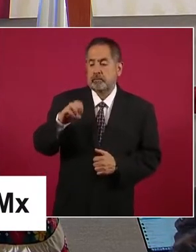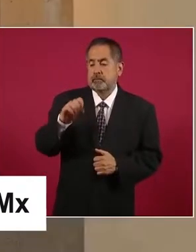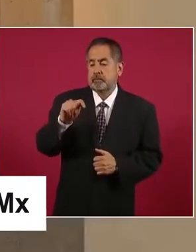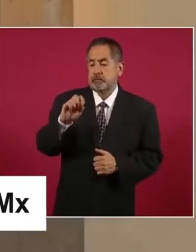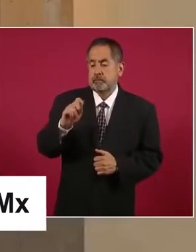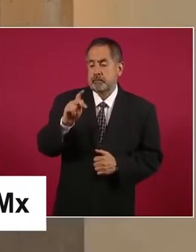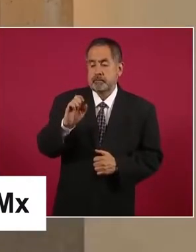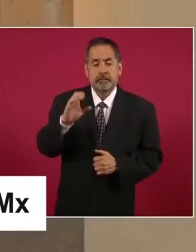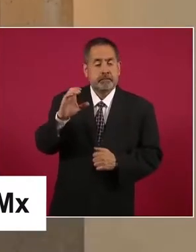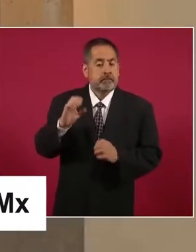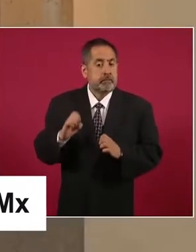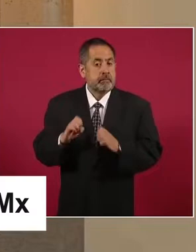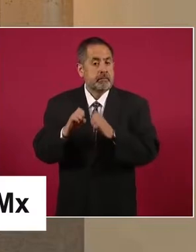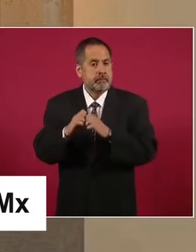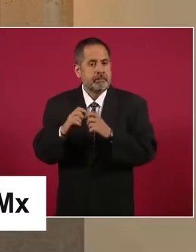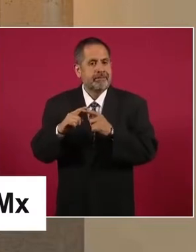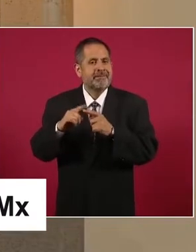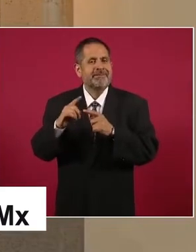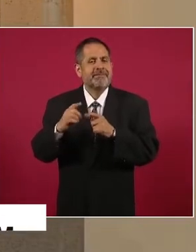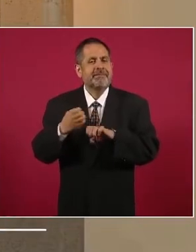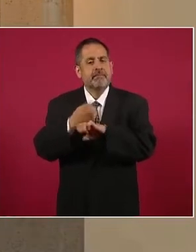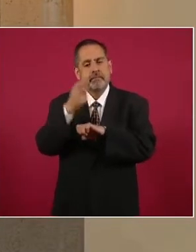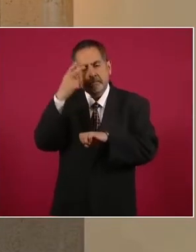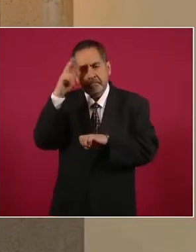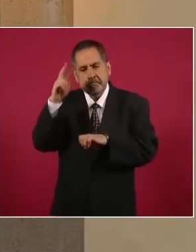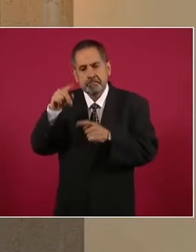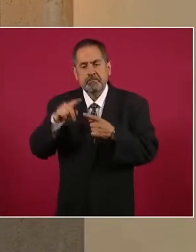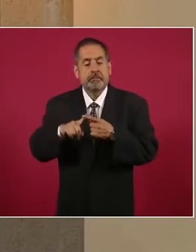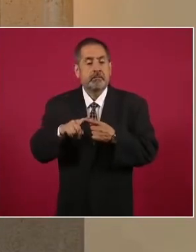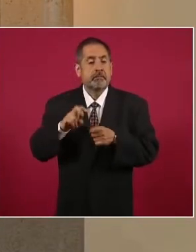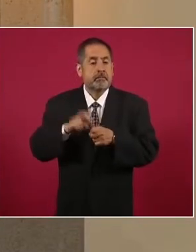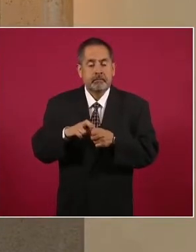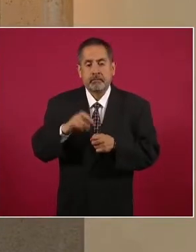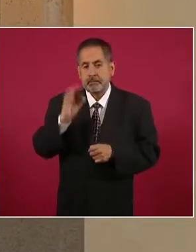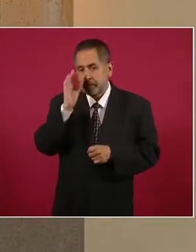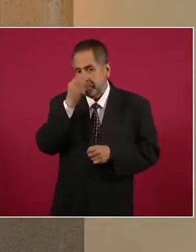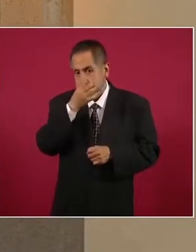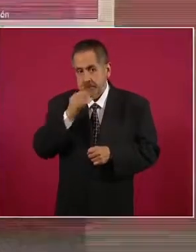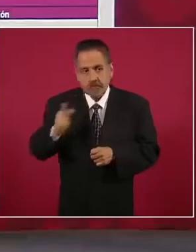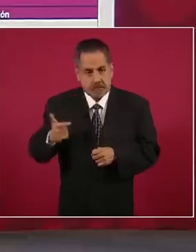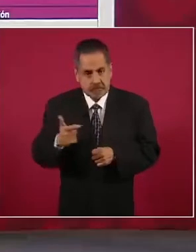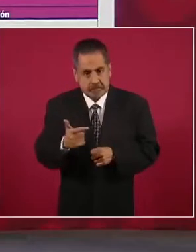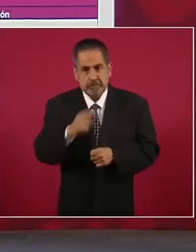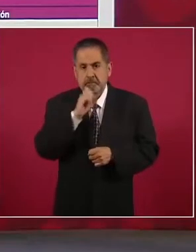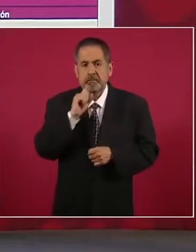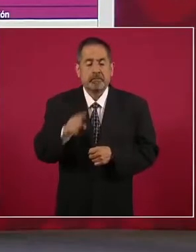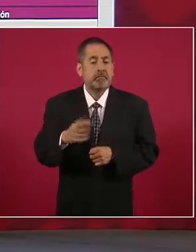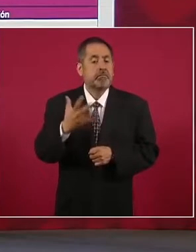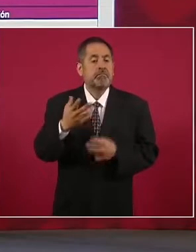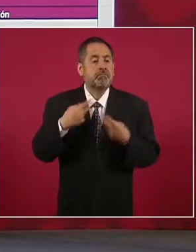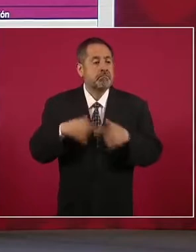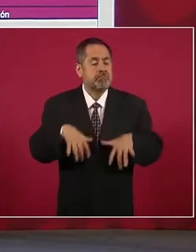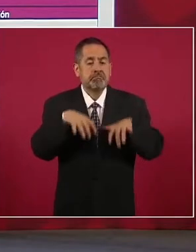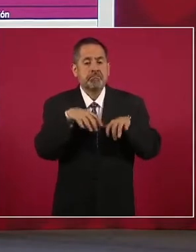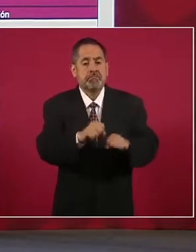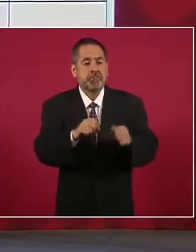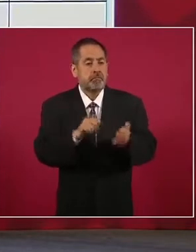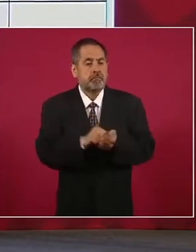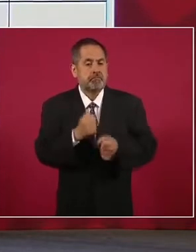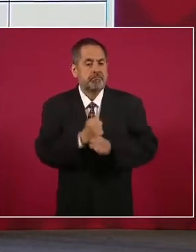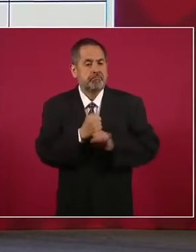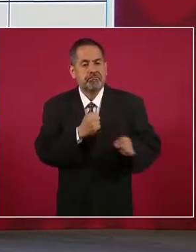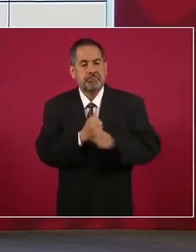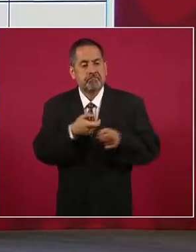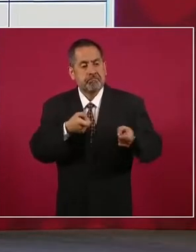de México y en Irapuato, Guanajuato, cinco personas agresoras con tres armas largas y un arma corta.